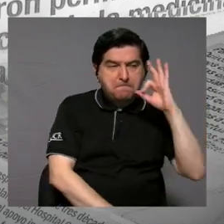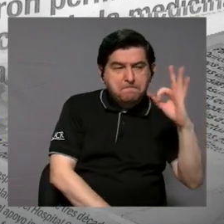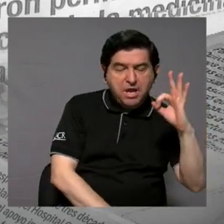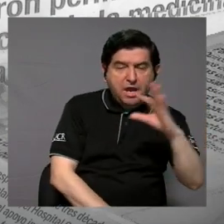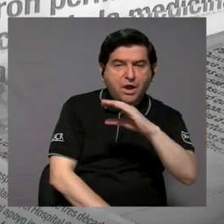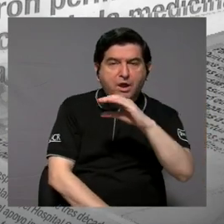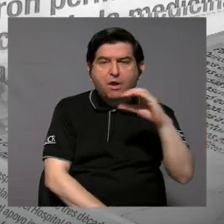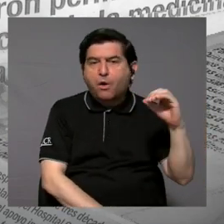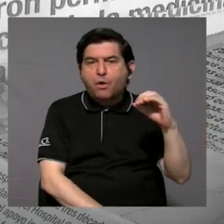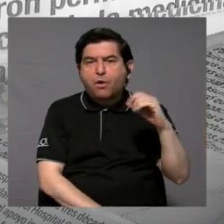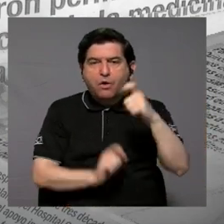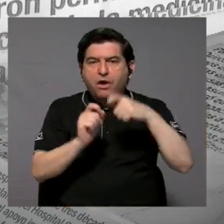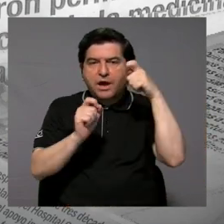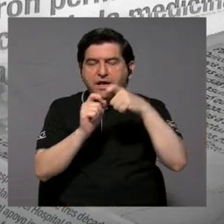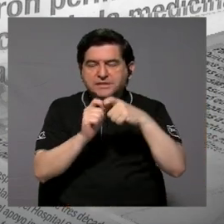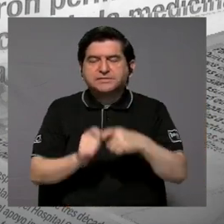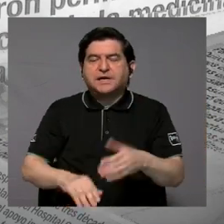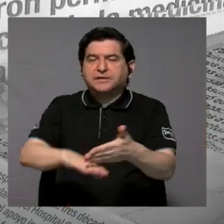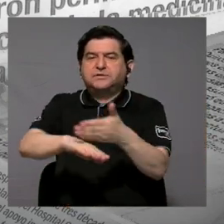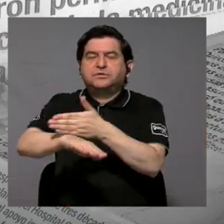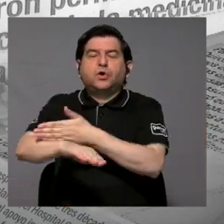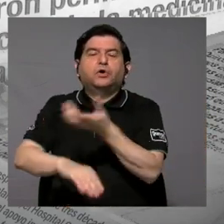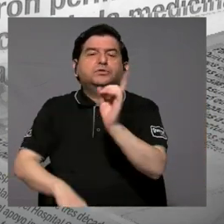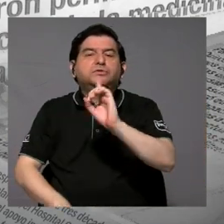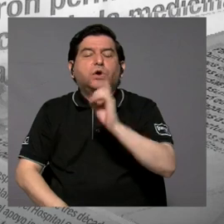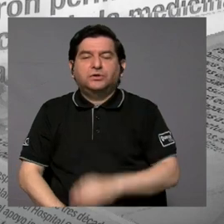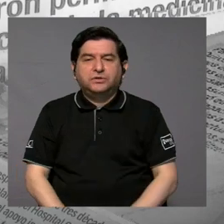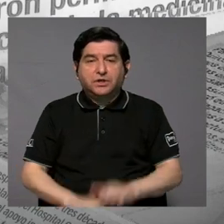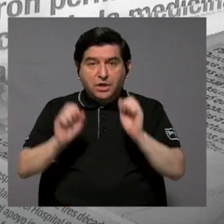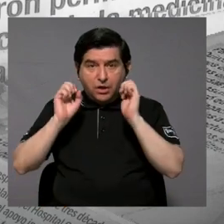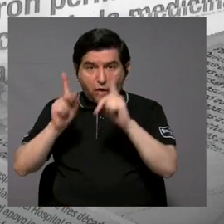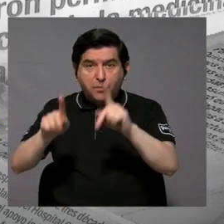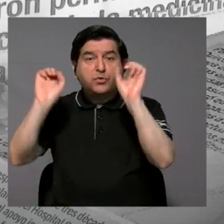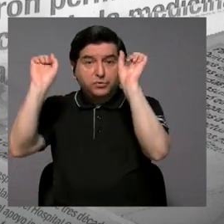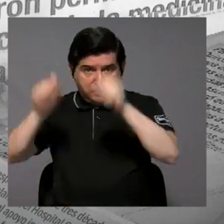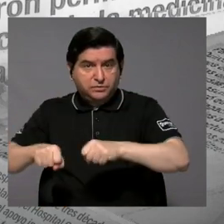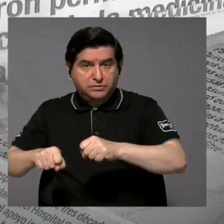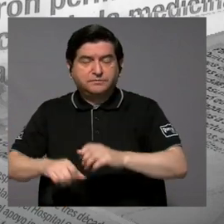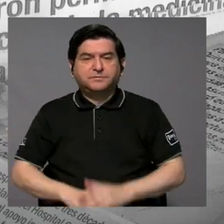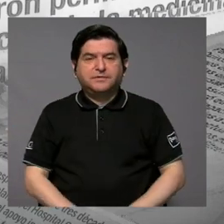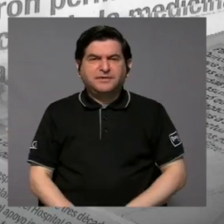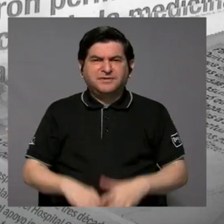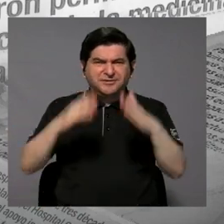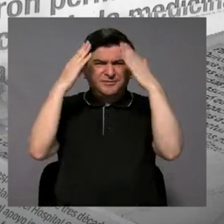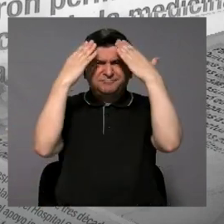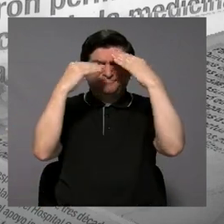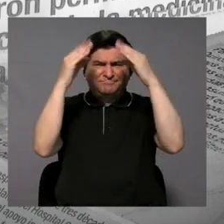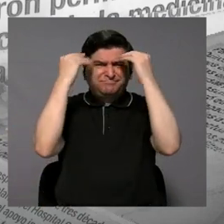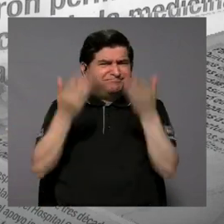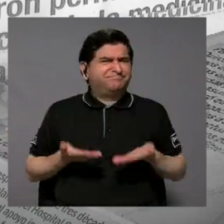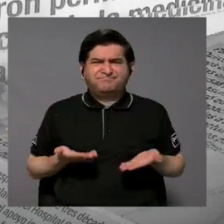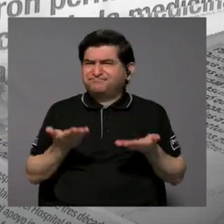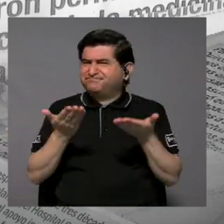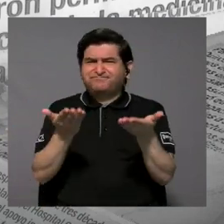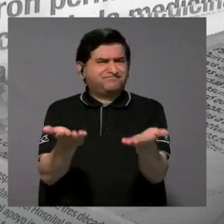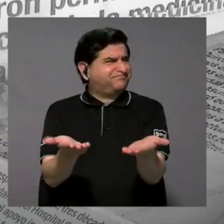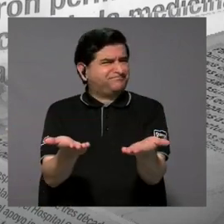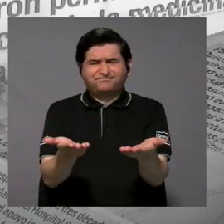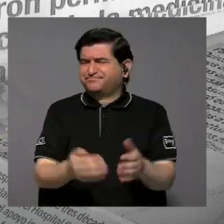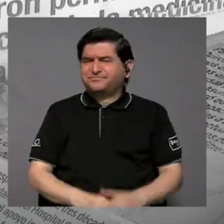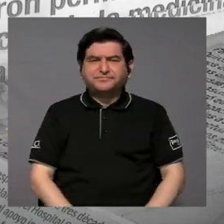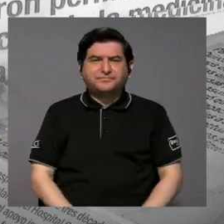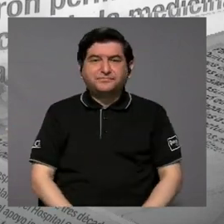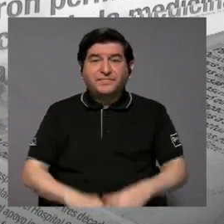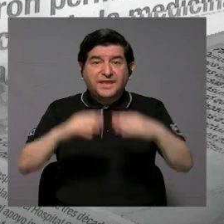y en qué áreas específicas necesita mejorar, tiene oportunidades para mejorar. Esa información no se brindó, esa